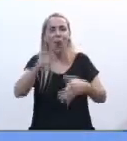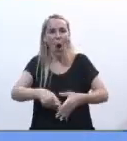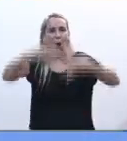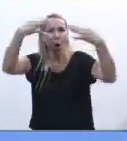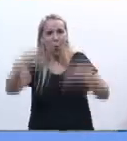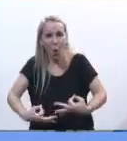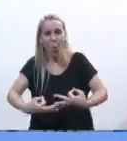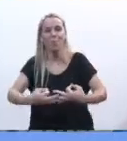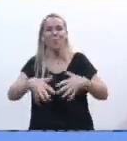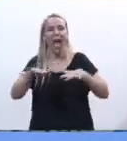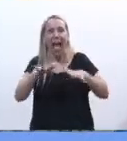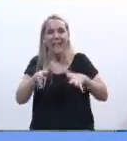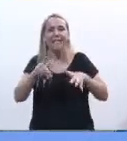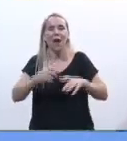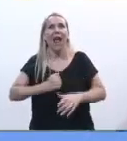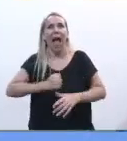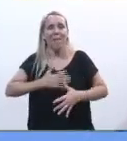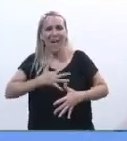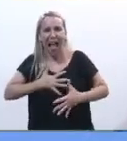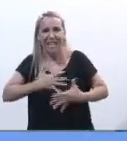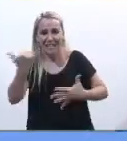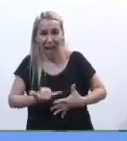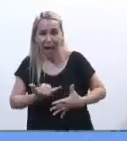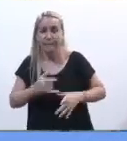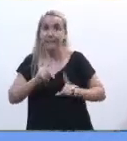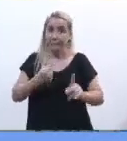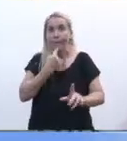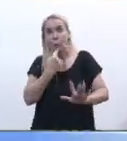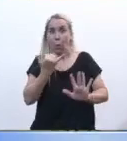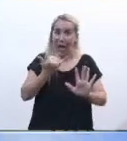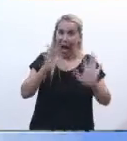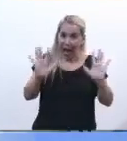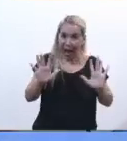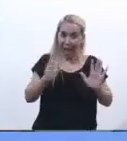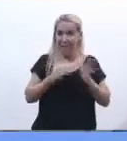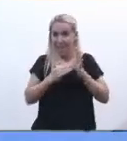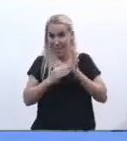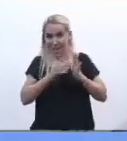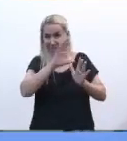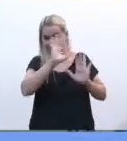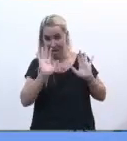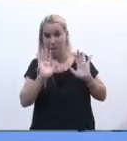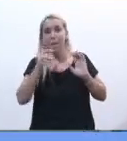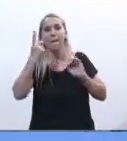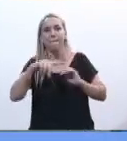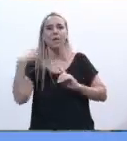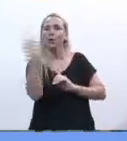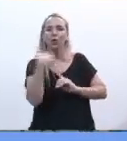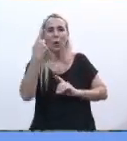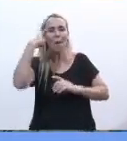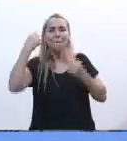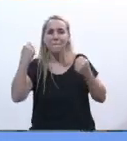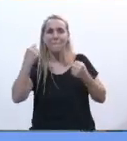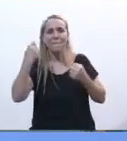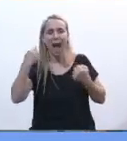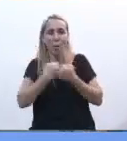y se cumple con esperanza también con las dudas del caso en cada uno de los rincones de la patria pero que pensar de que